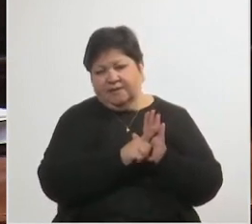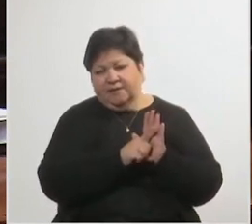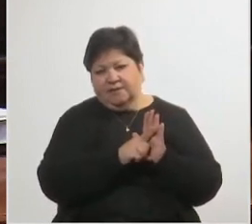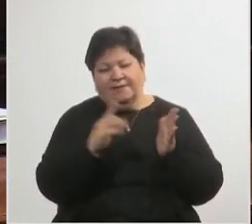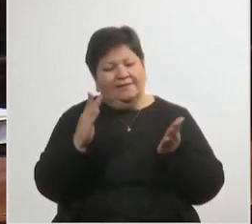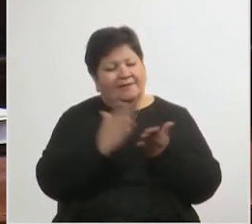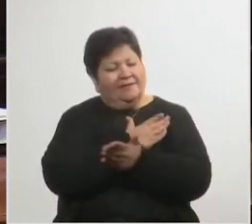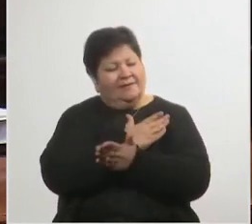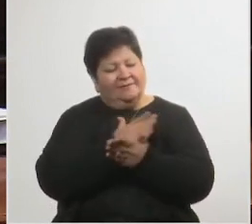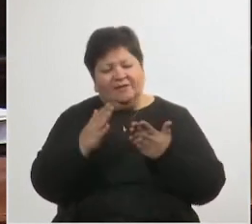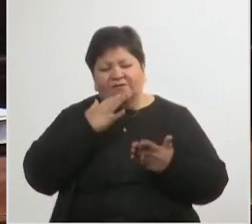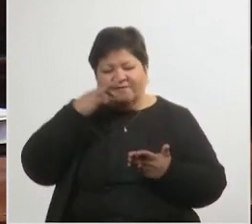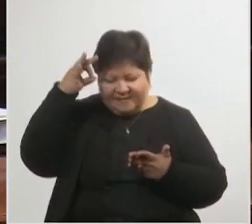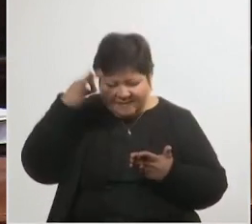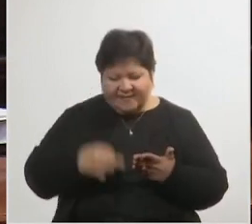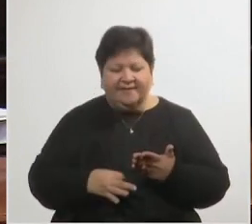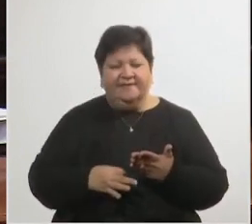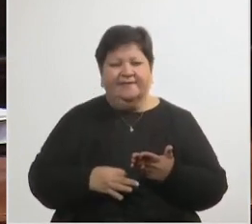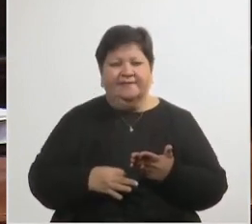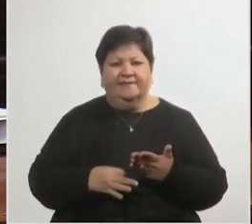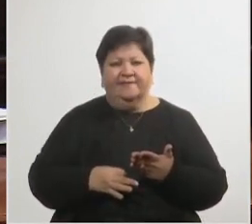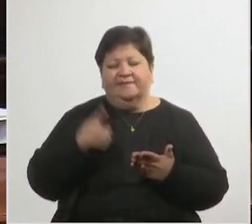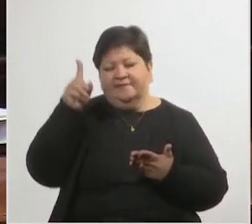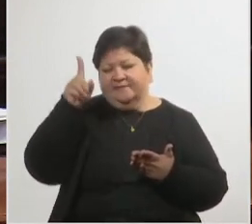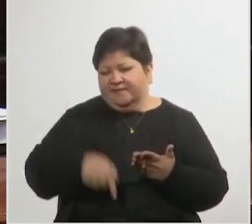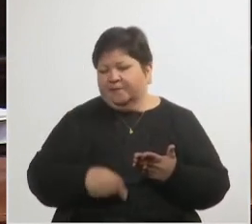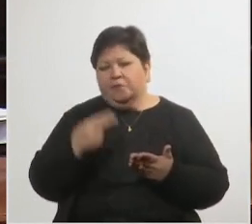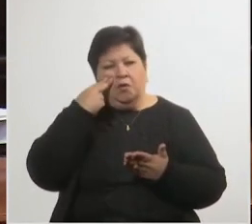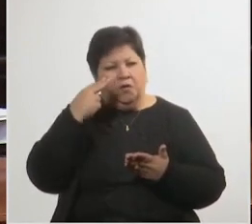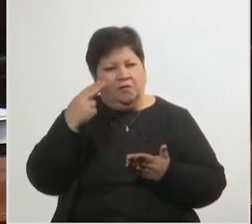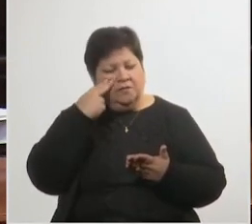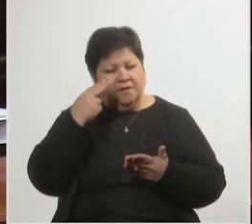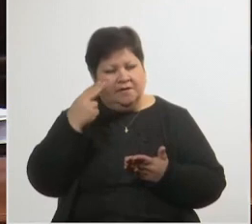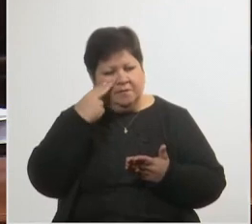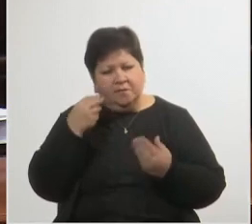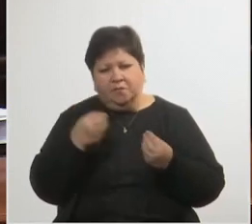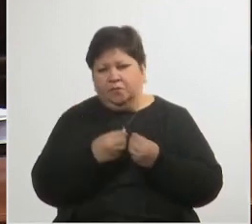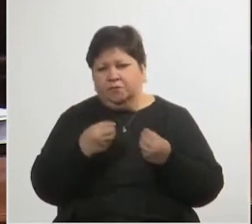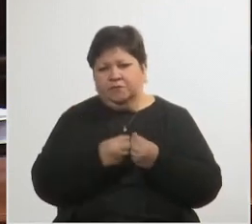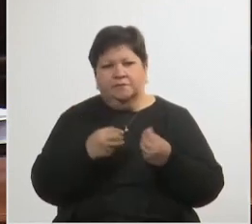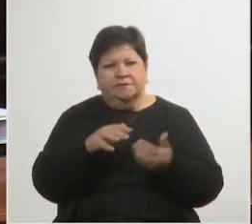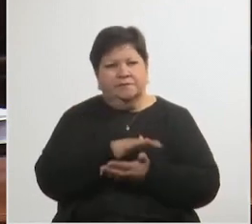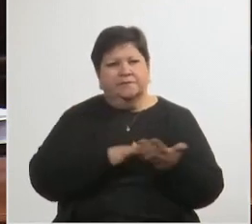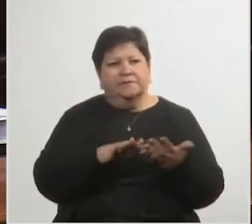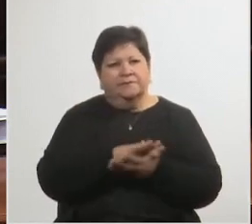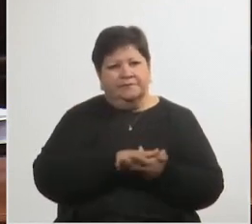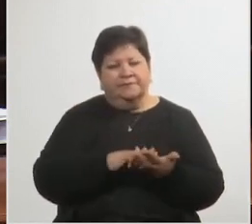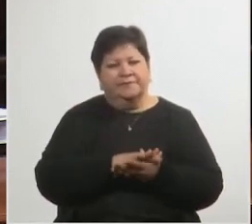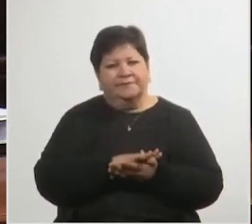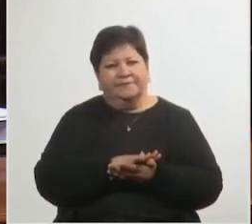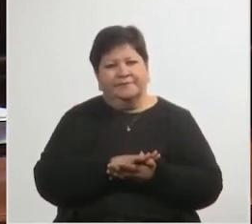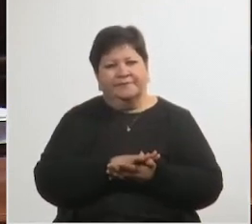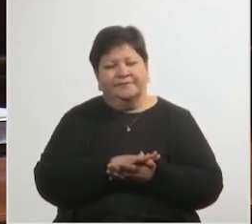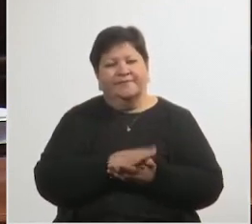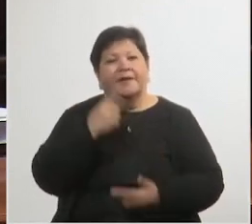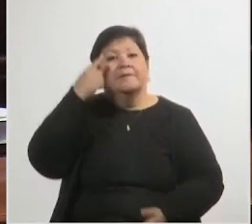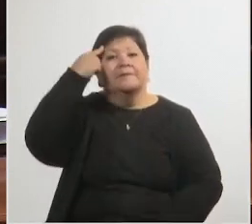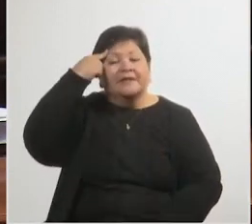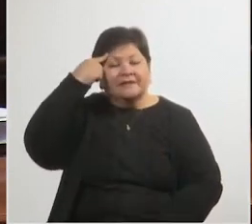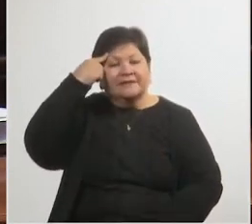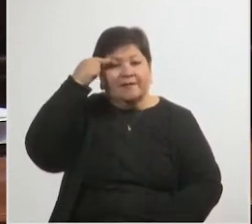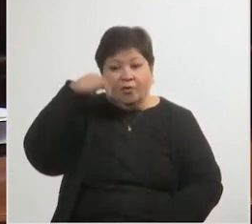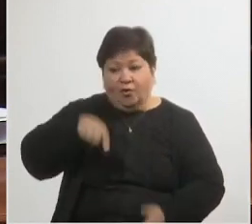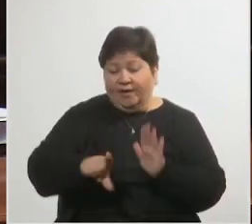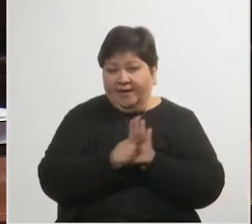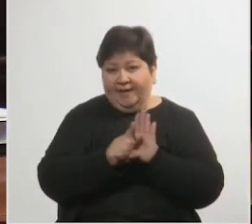discriminación que ha generado serios problemas en muchísimos casos. Nosotros pensamos que esta